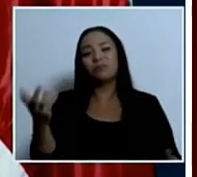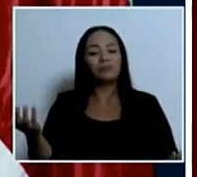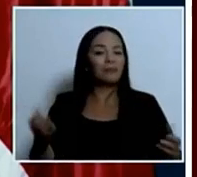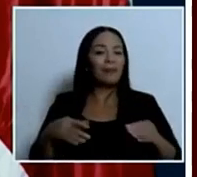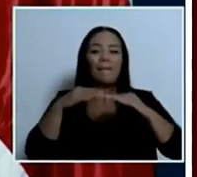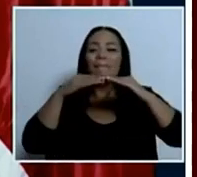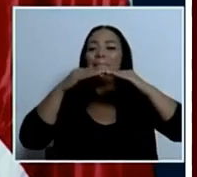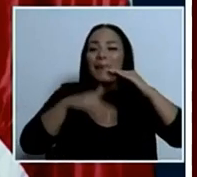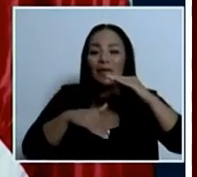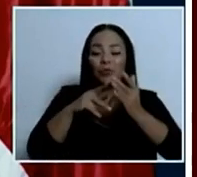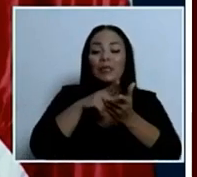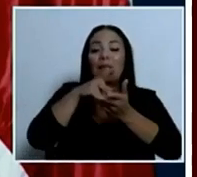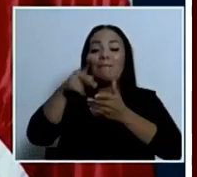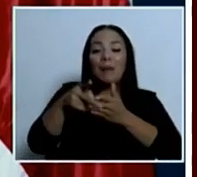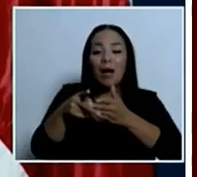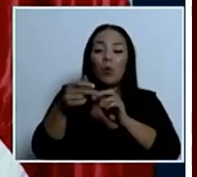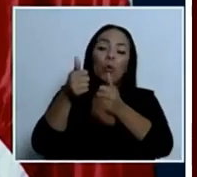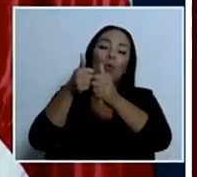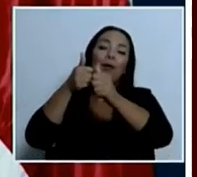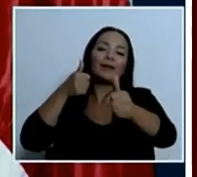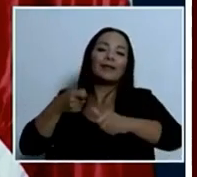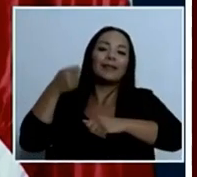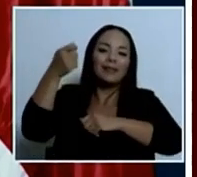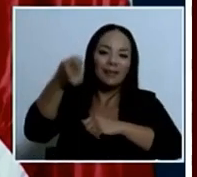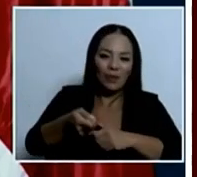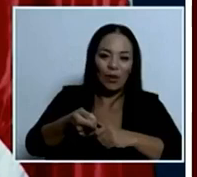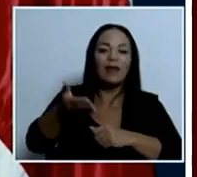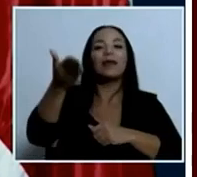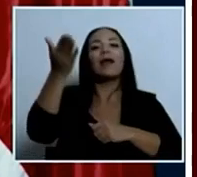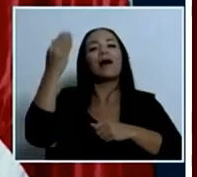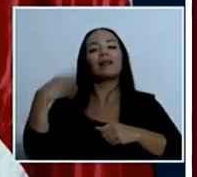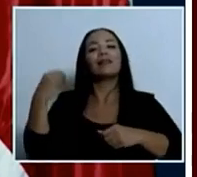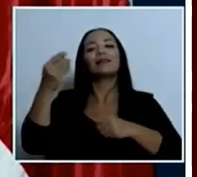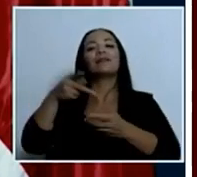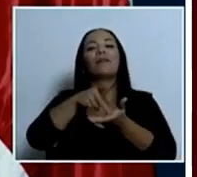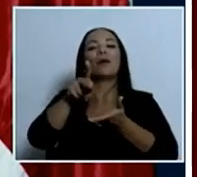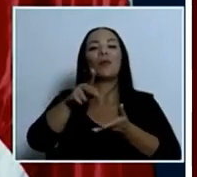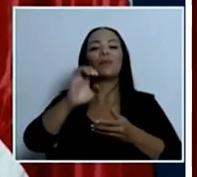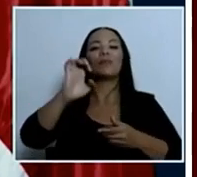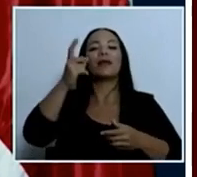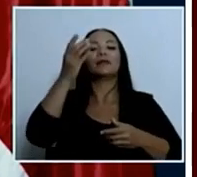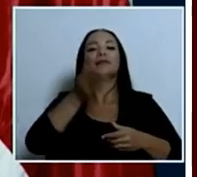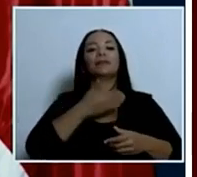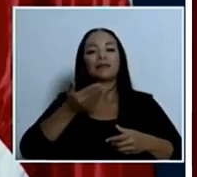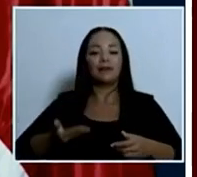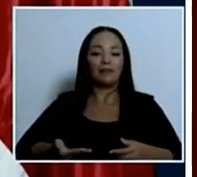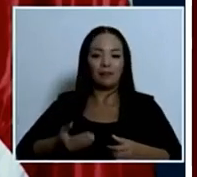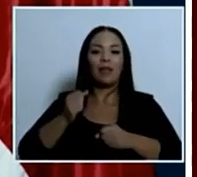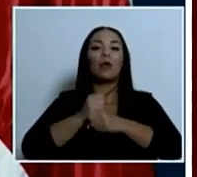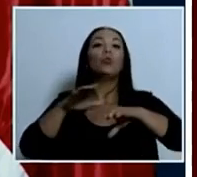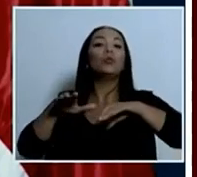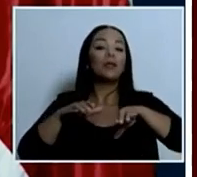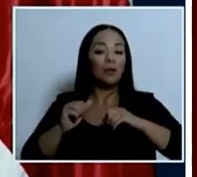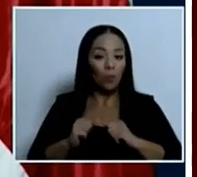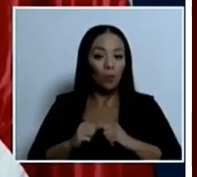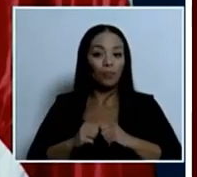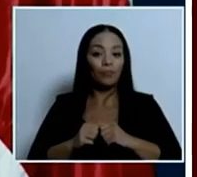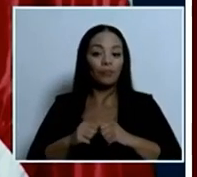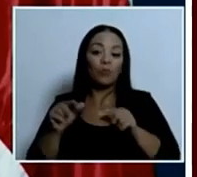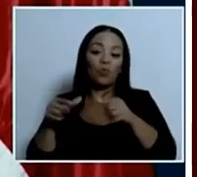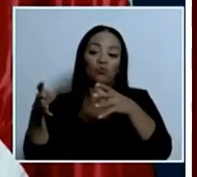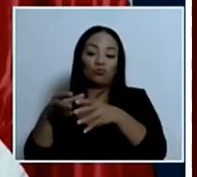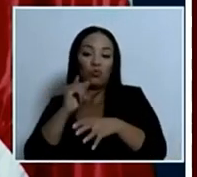recetó y que recetó el expresidente ejecutivo junto con los directivos de la caja